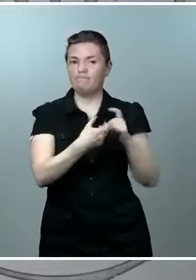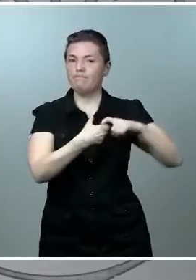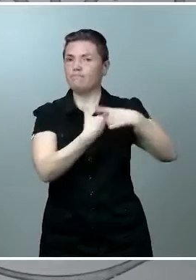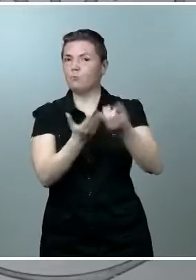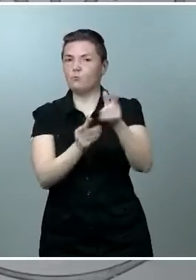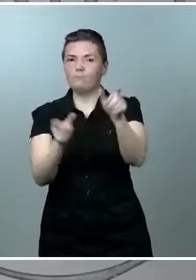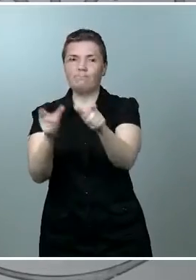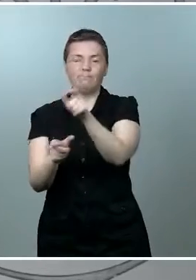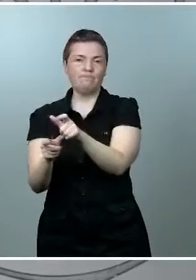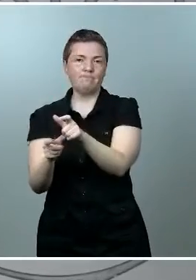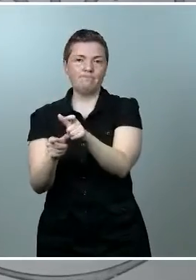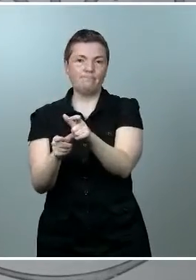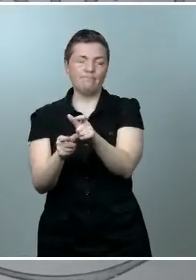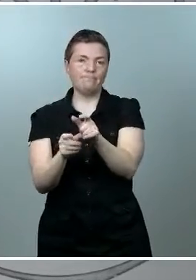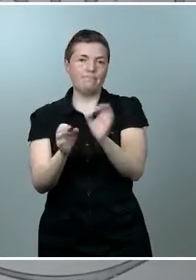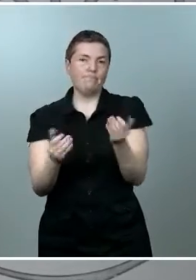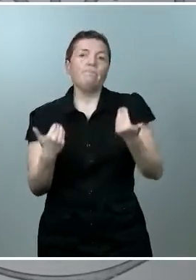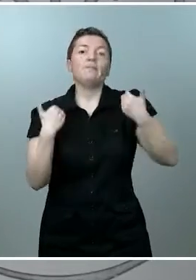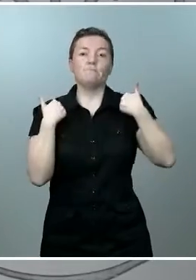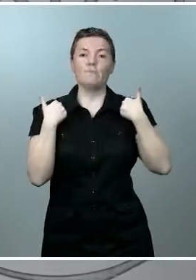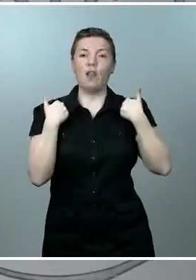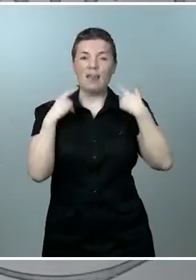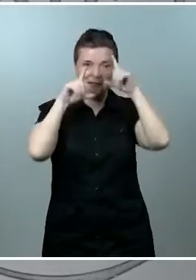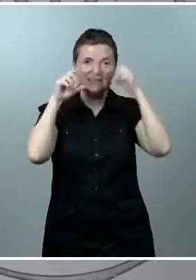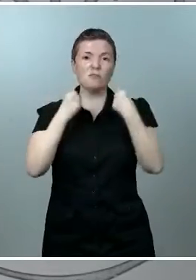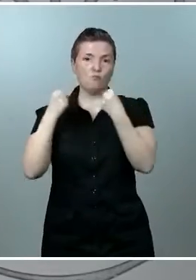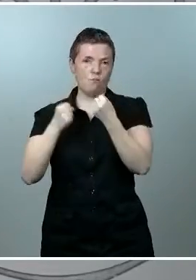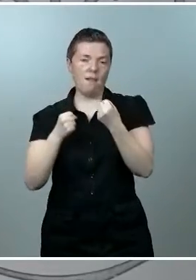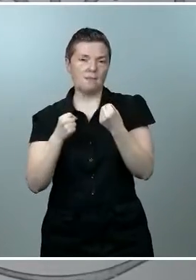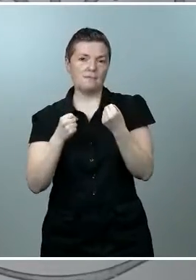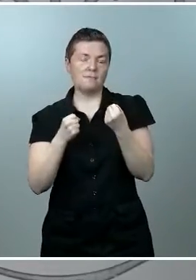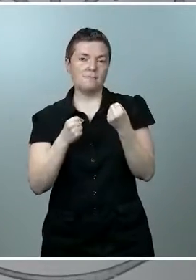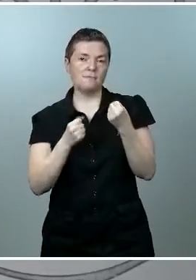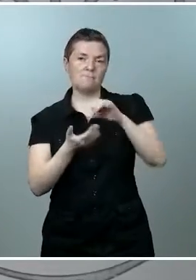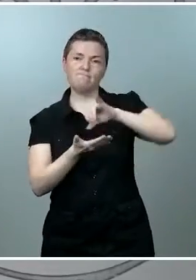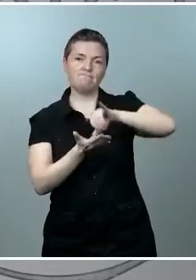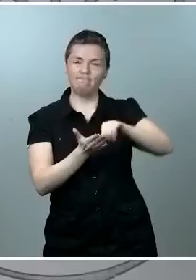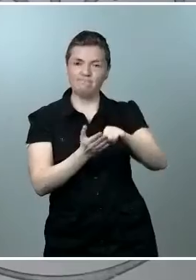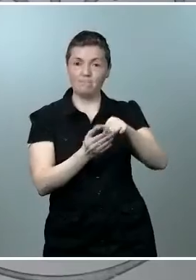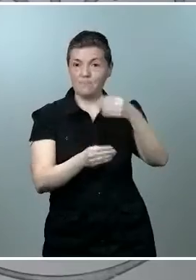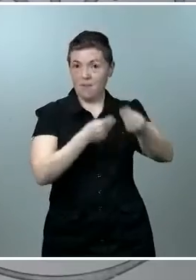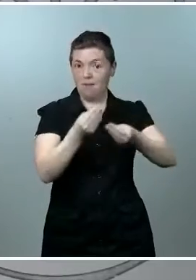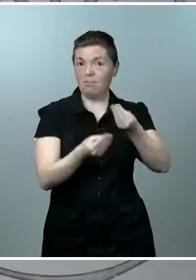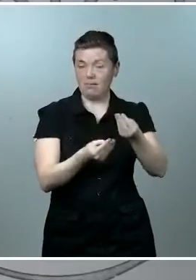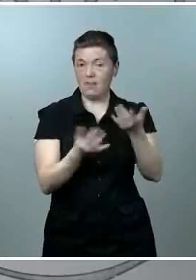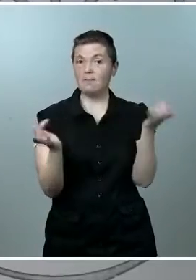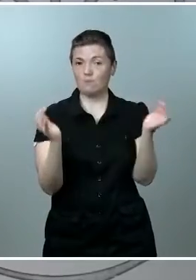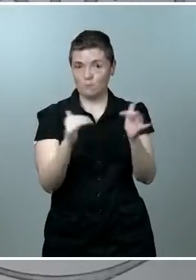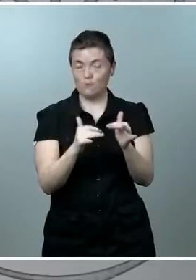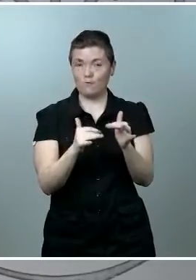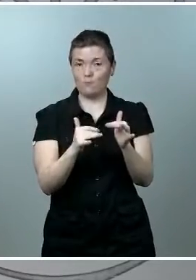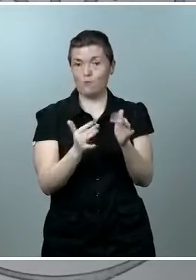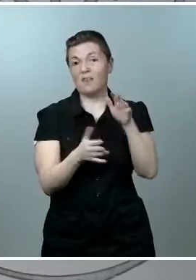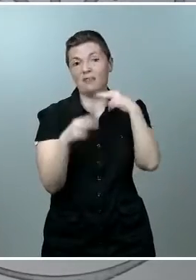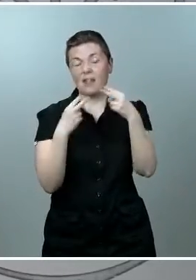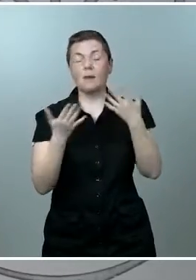ocupan responsabilidades institucionales en el entorno donde se va a celebrar este encuentro o esta cena. Pero, en todo